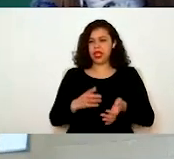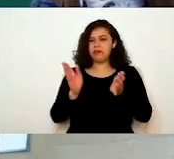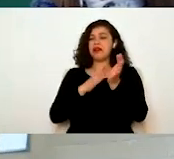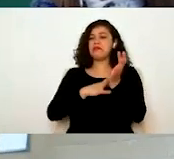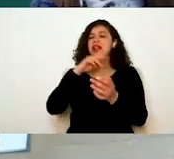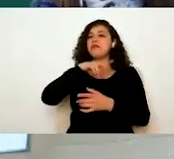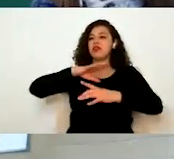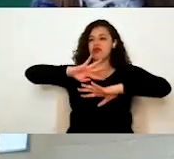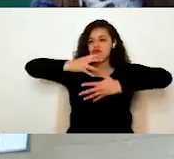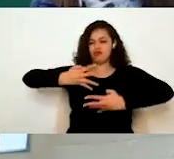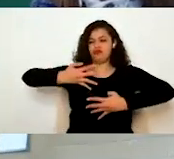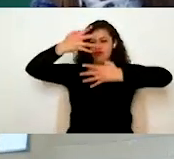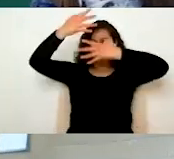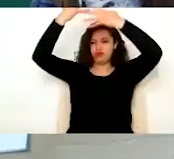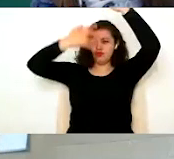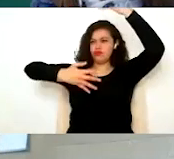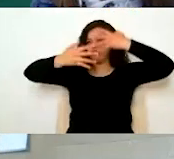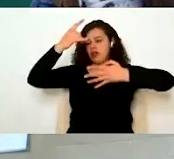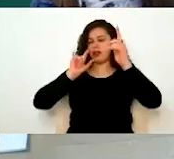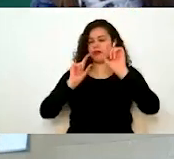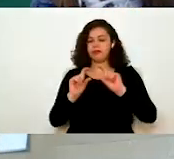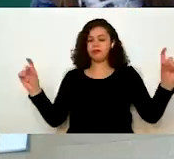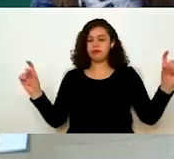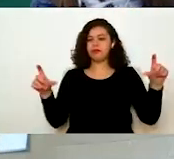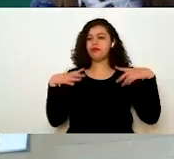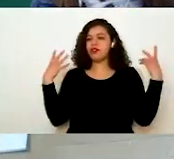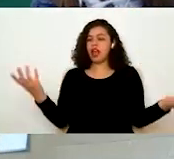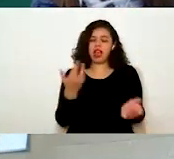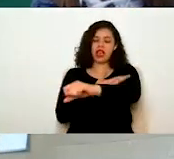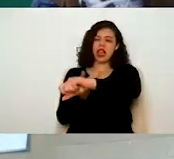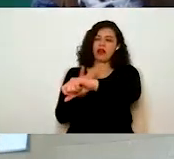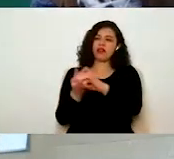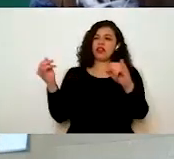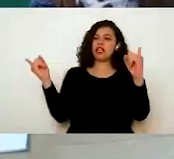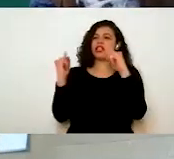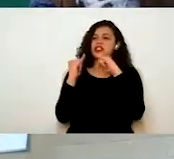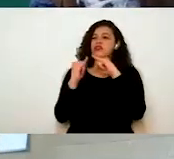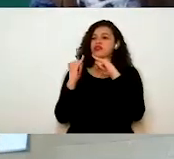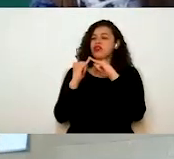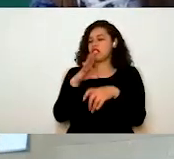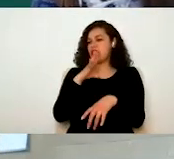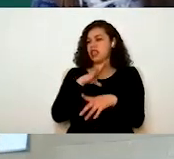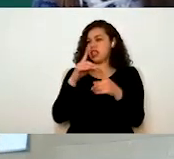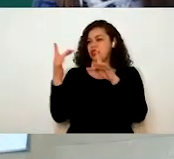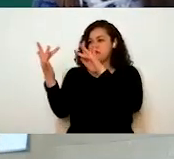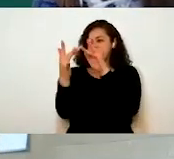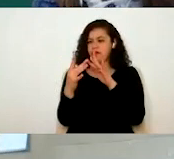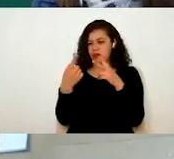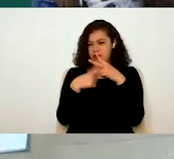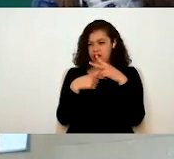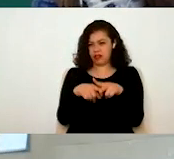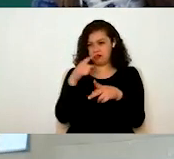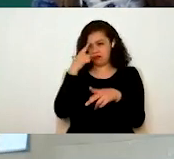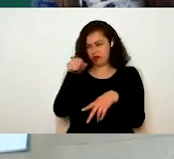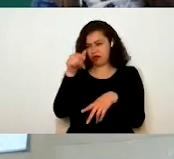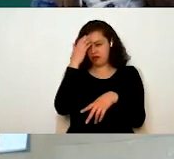manda directamente al índice de los múltiples trámites que hay con las instancias. Vamos a empezar para que lo conozcan. Me voy a regresar.